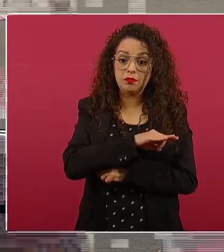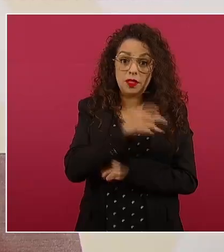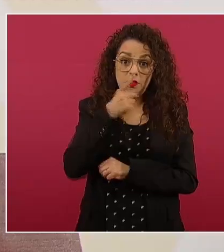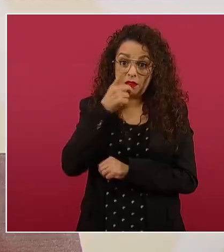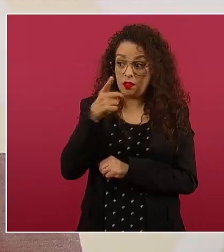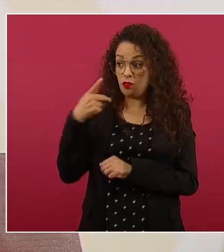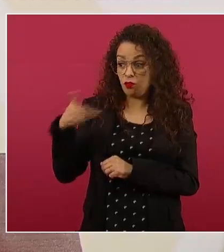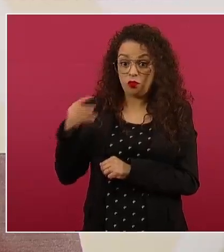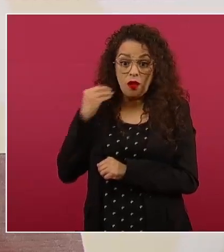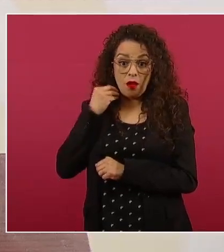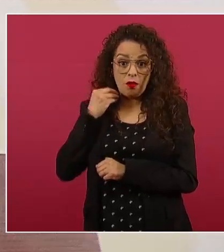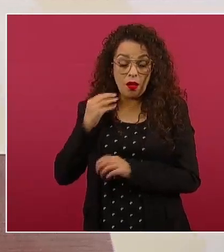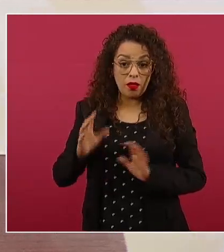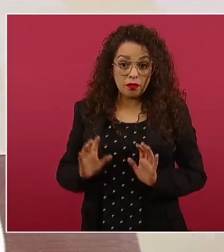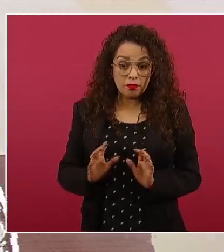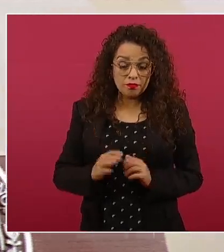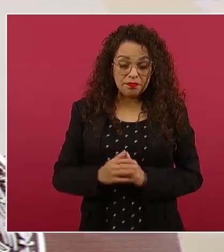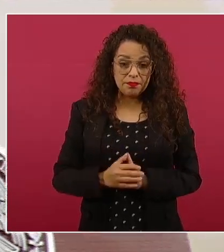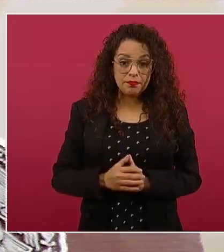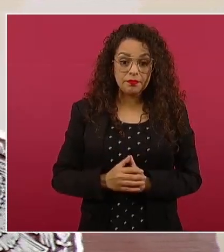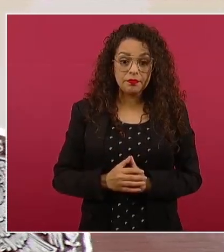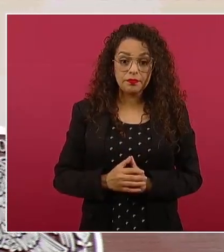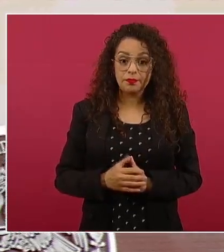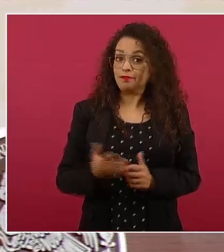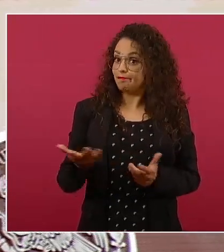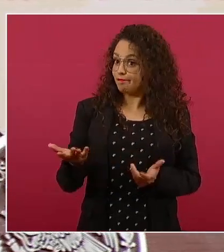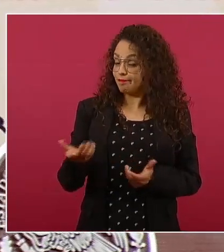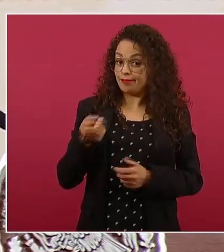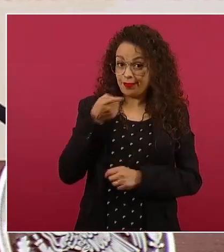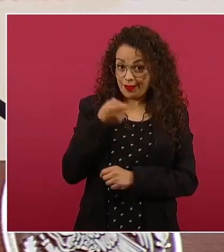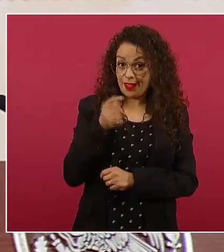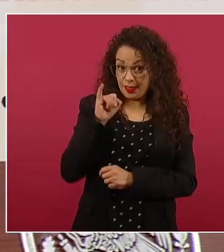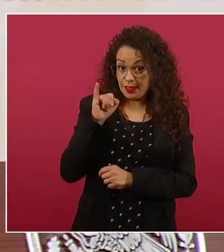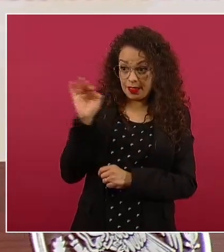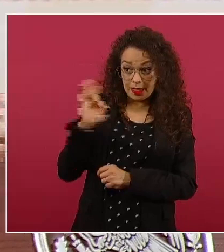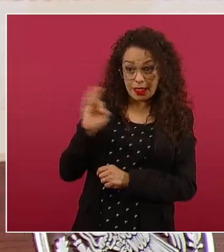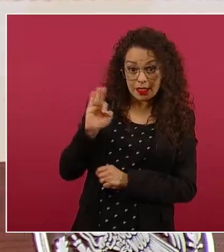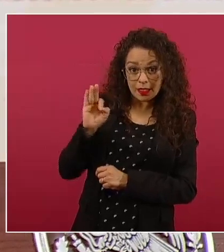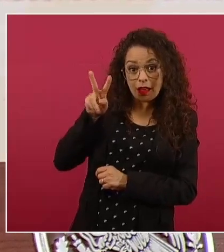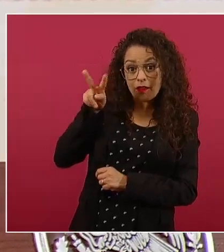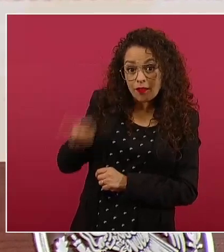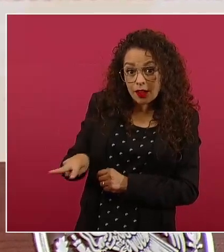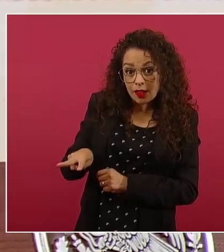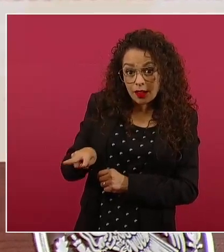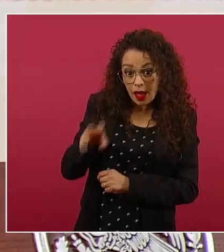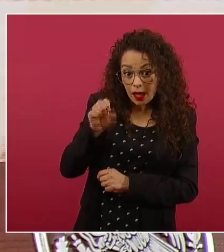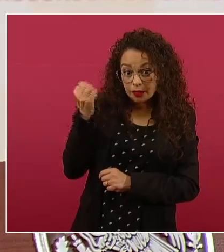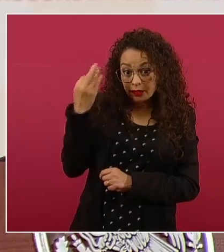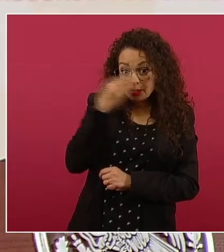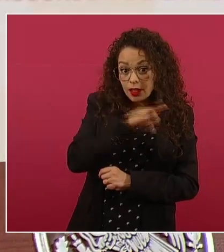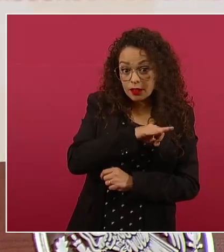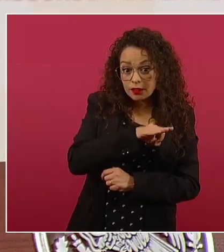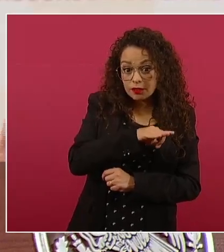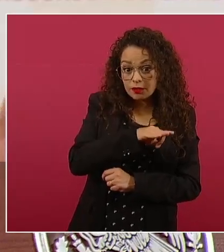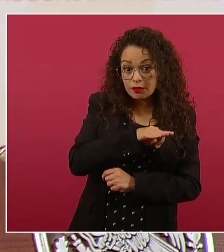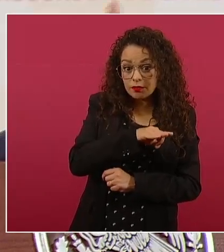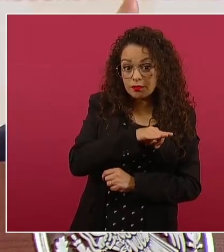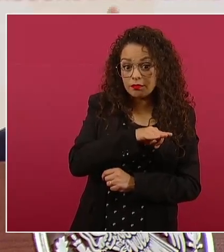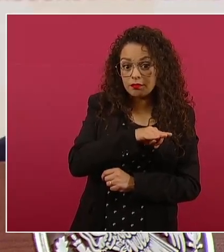Entonces, si es falso el oficio, si fue falsificado, pues hay que